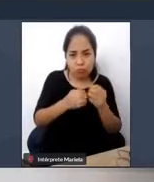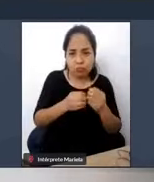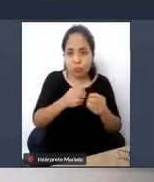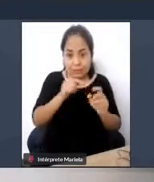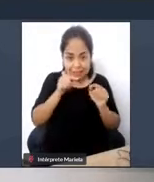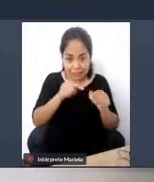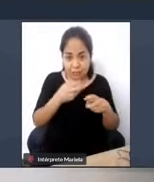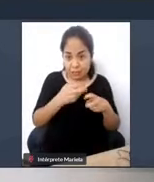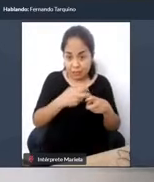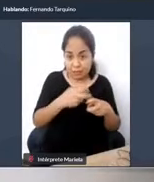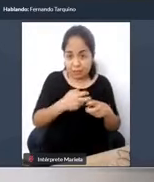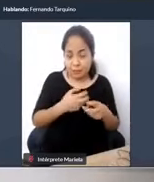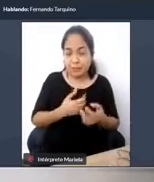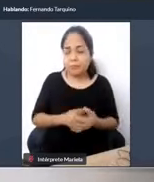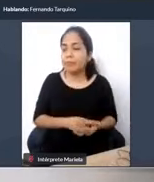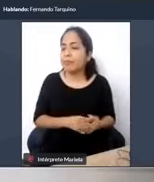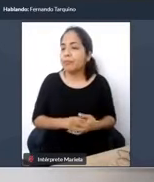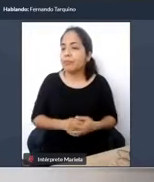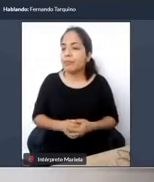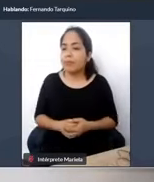en ese sentido